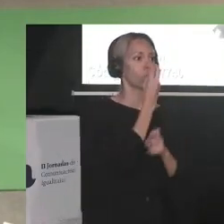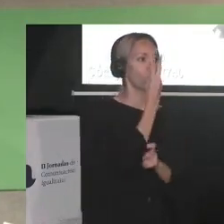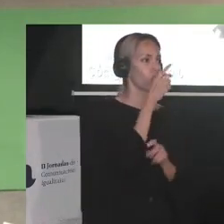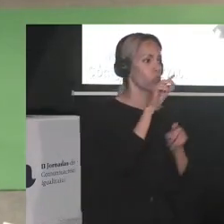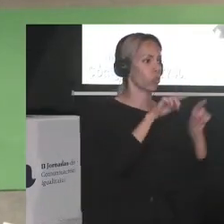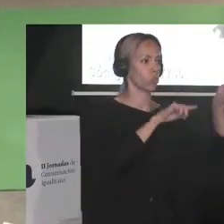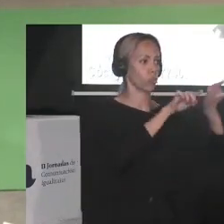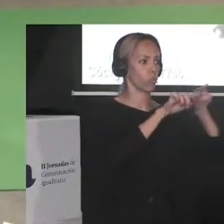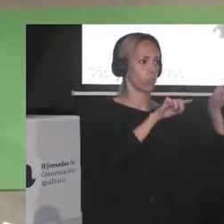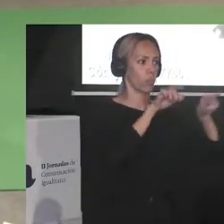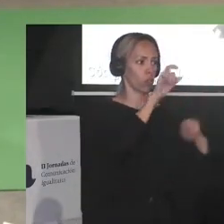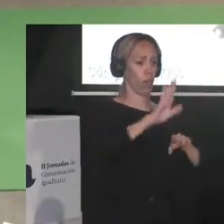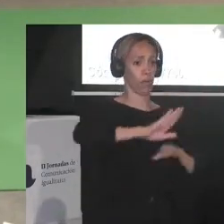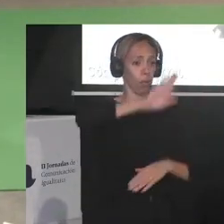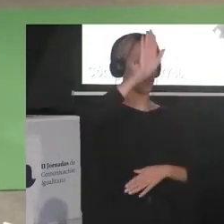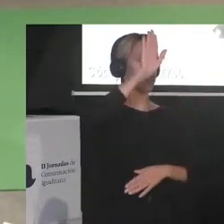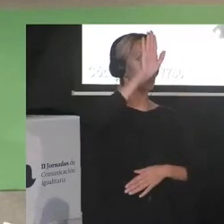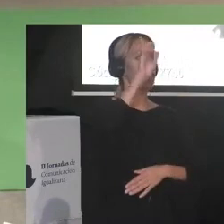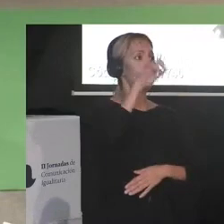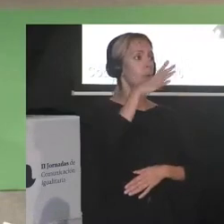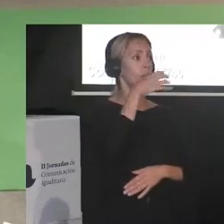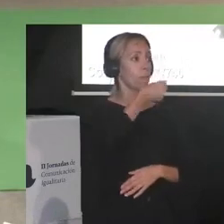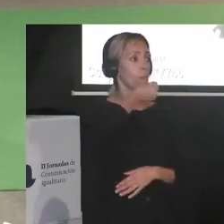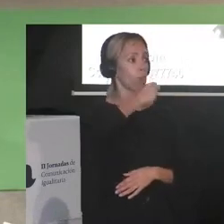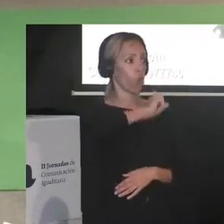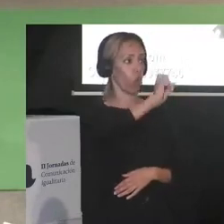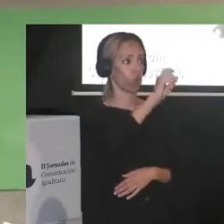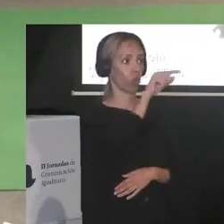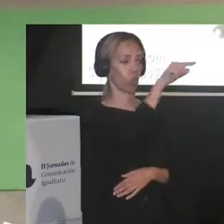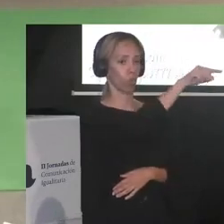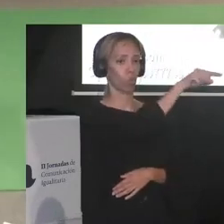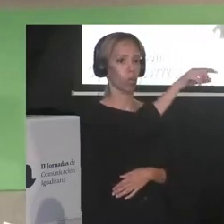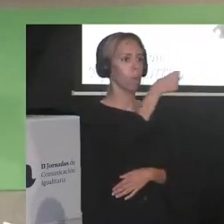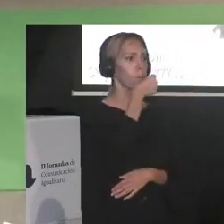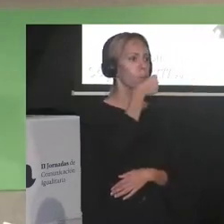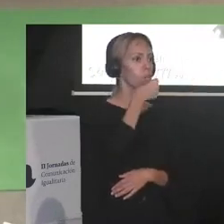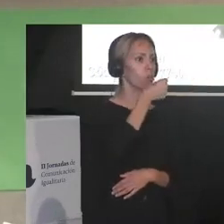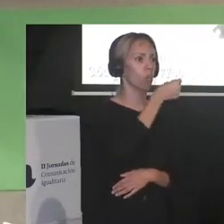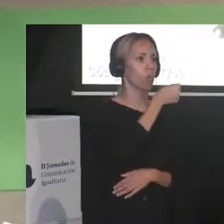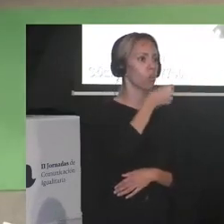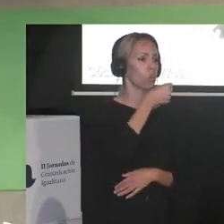aquí levantaron la mano vale por ahí hay otro micro por ahí ¿o dónde está el otro micro?